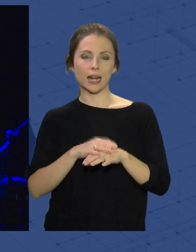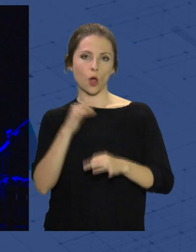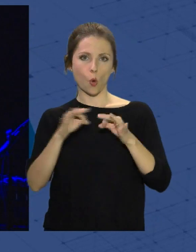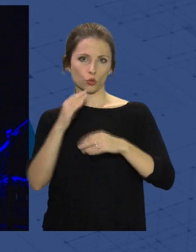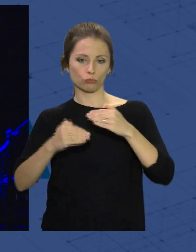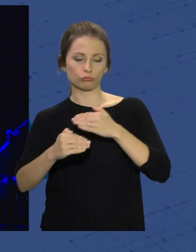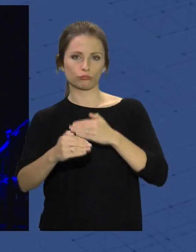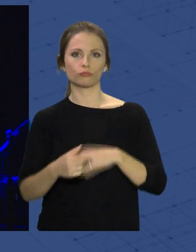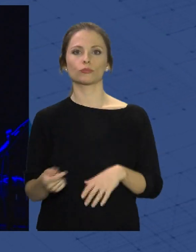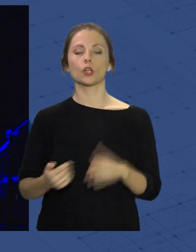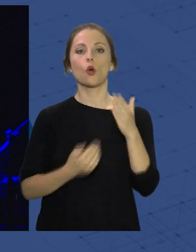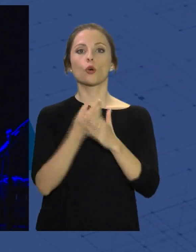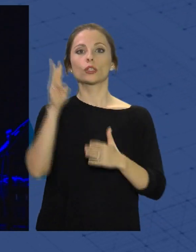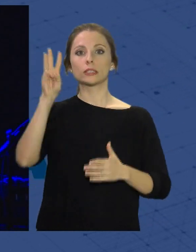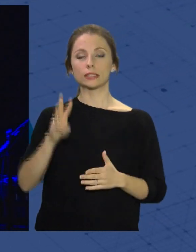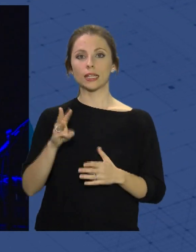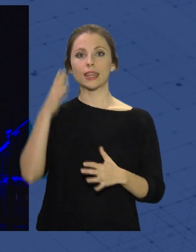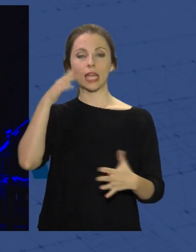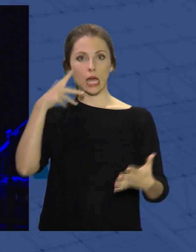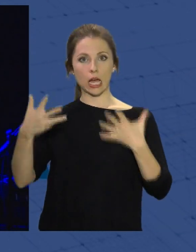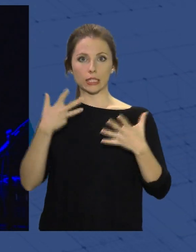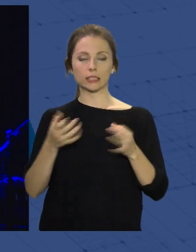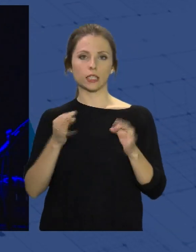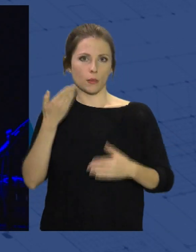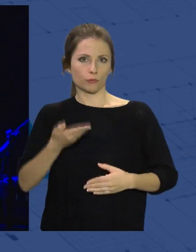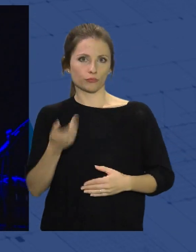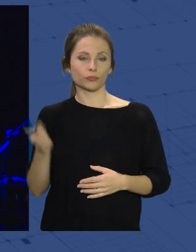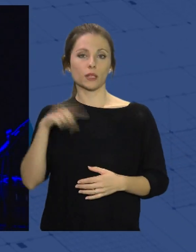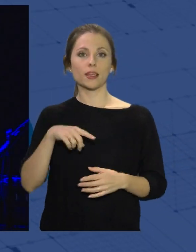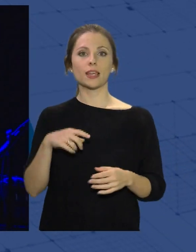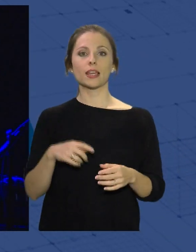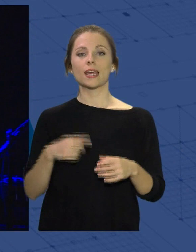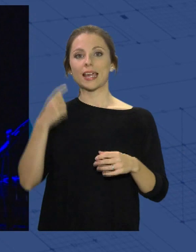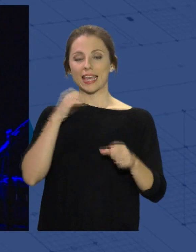Con tres jornadas cargadas de artistas imprescindibles en la escena electrónica experimental.